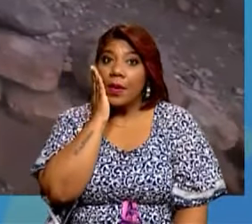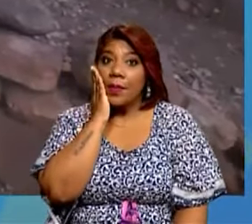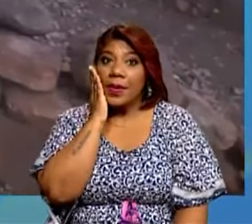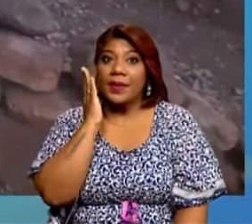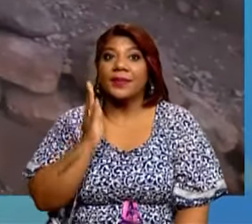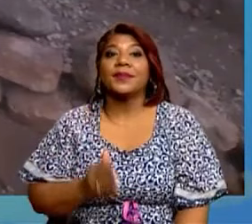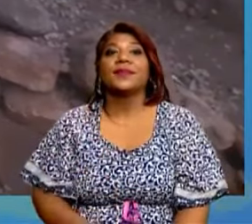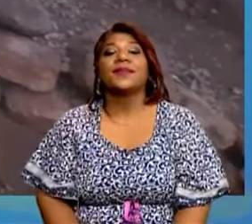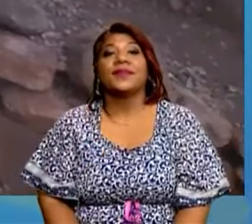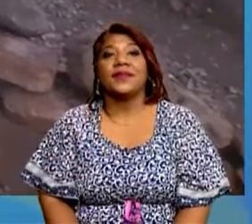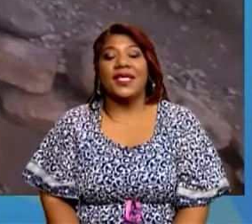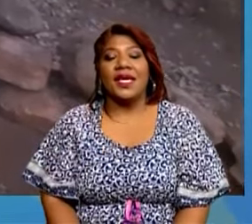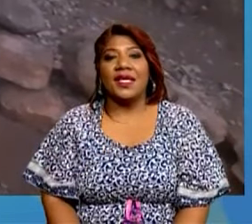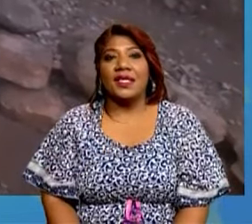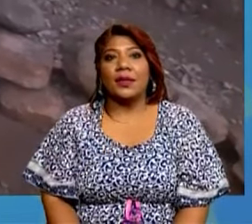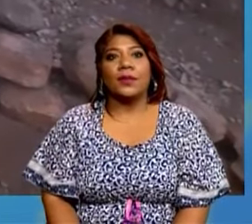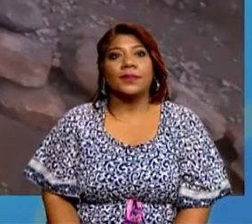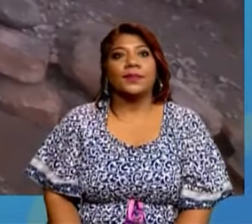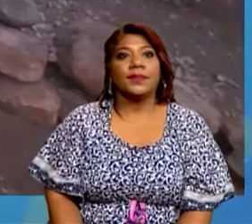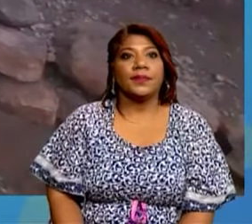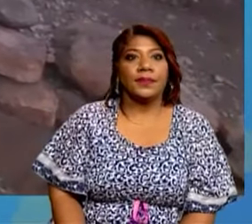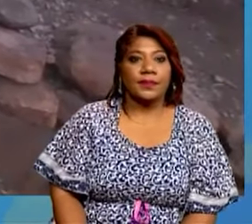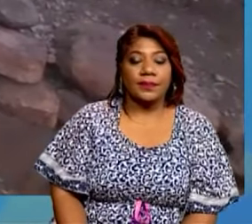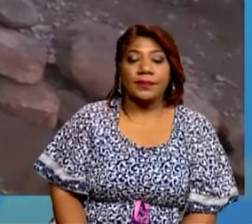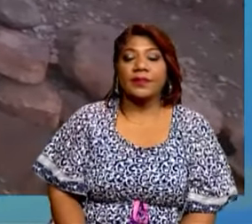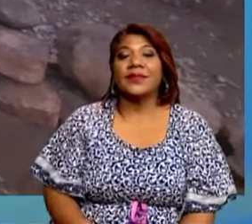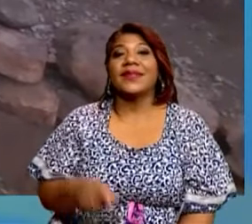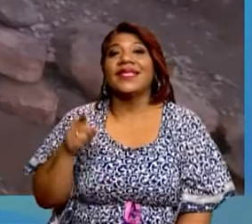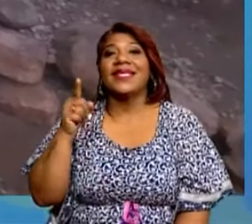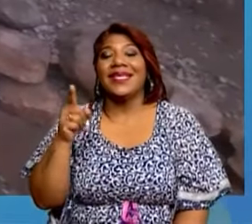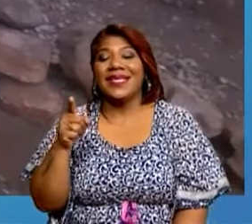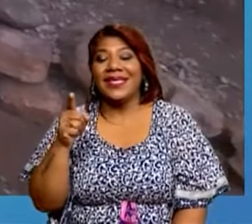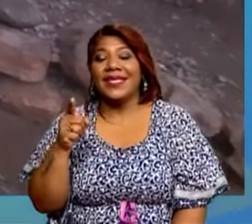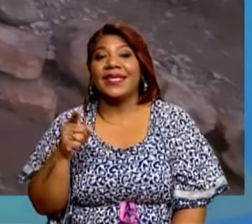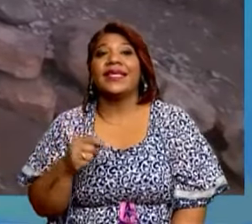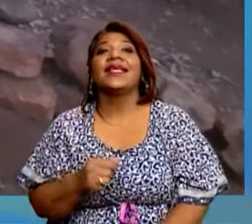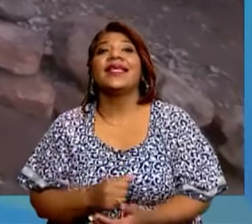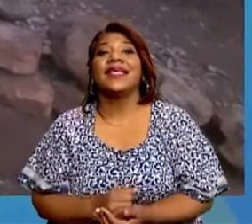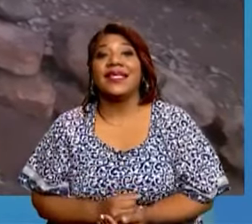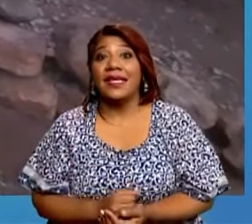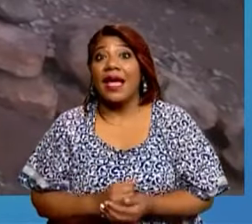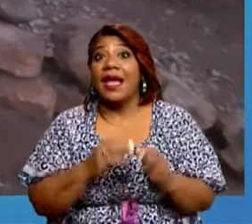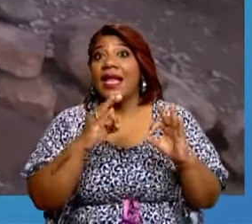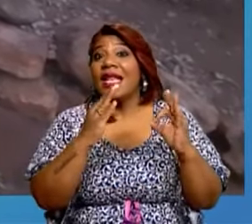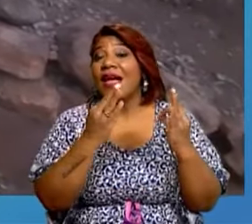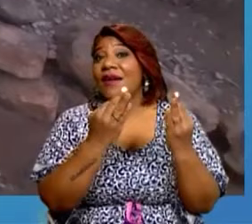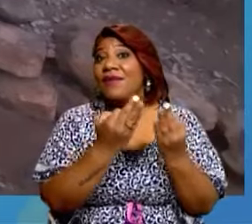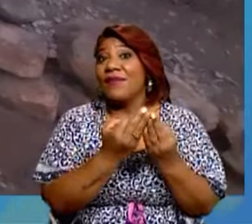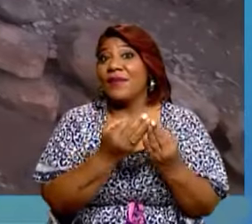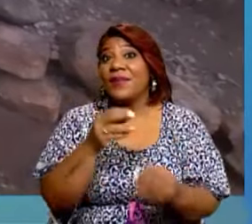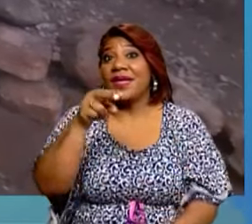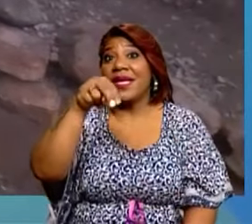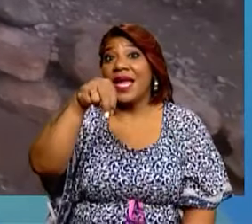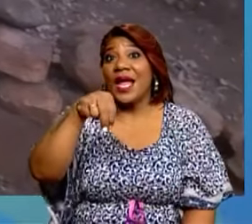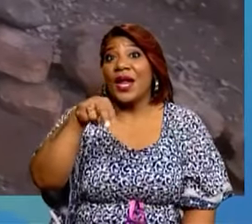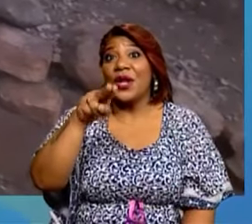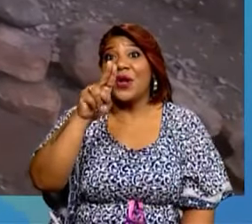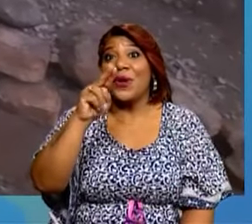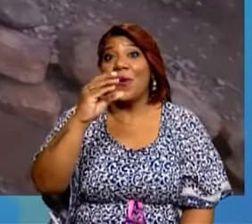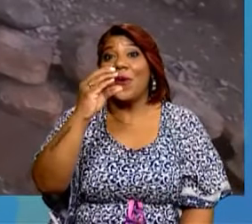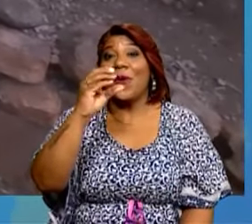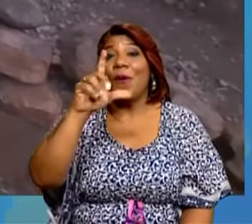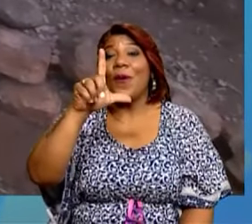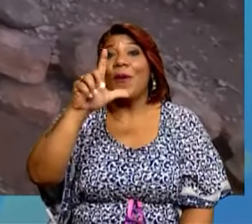yo pertenezco a la familia Nuquea que son mi papá, mi mamá, mi